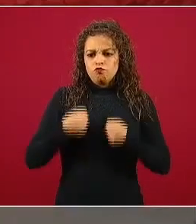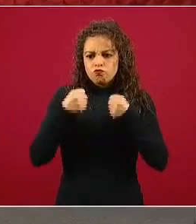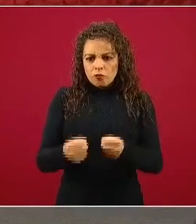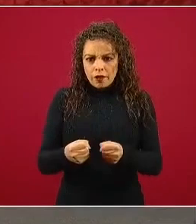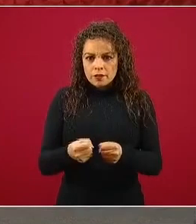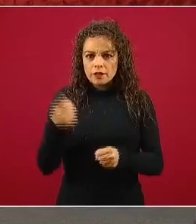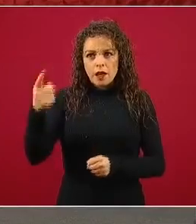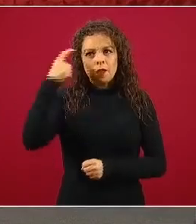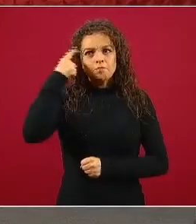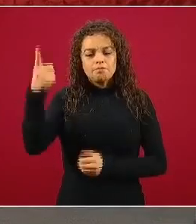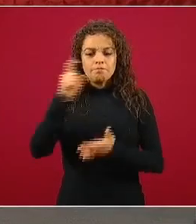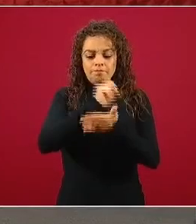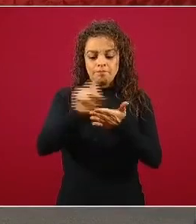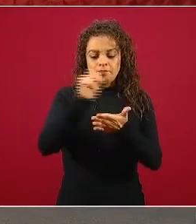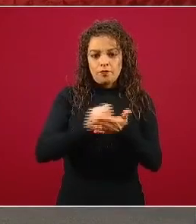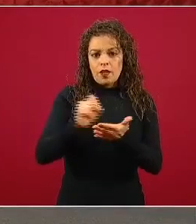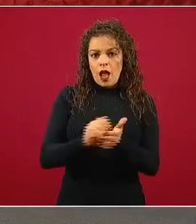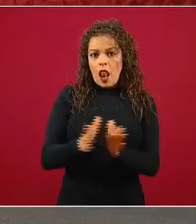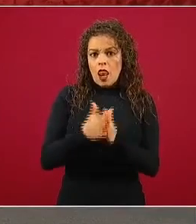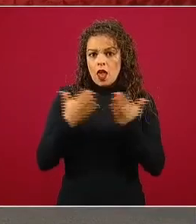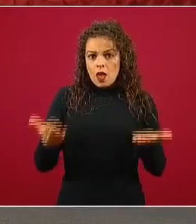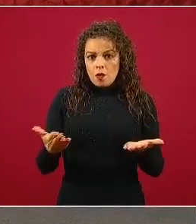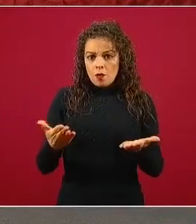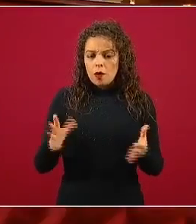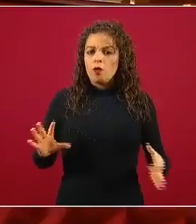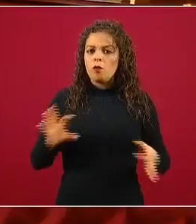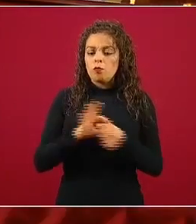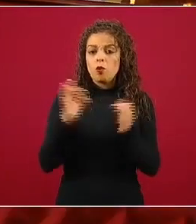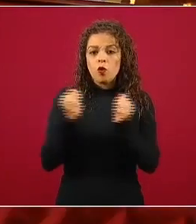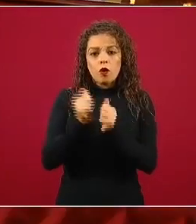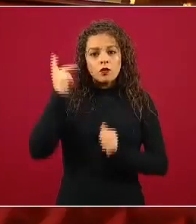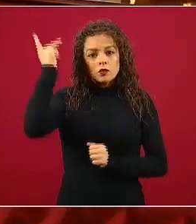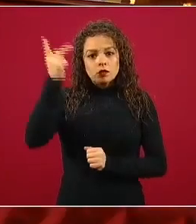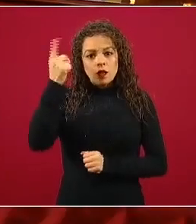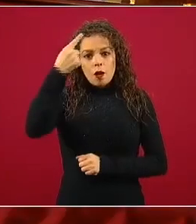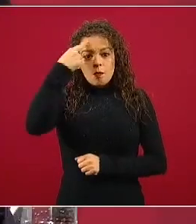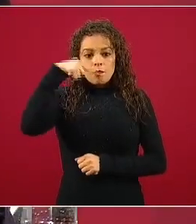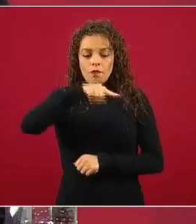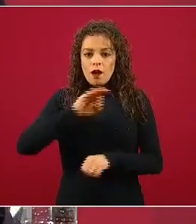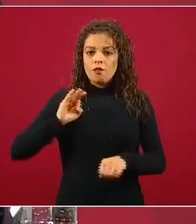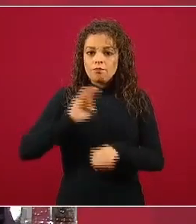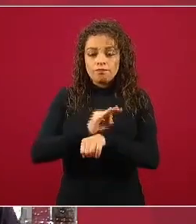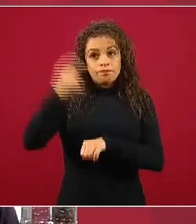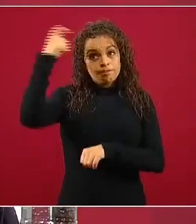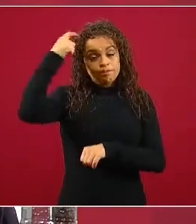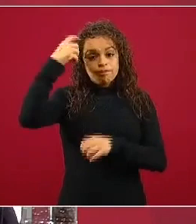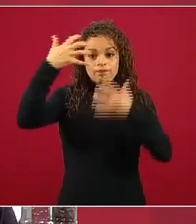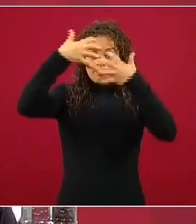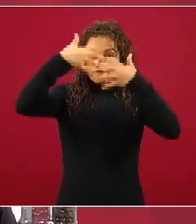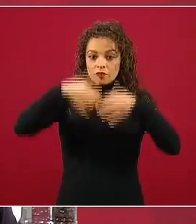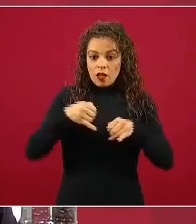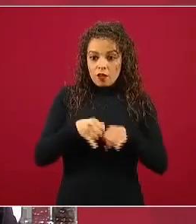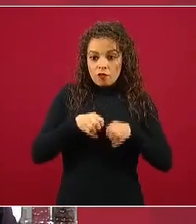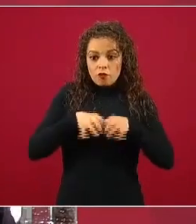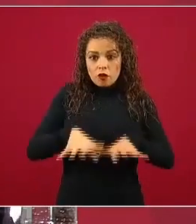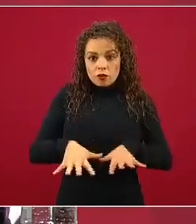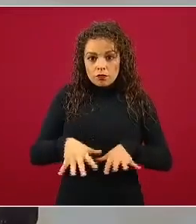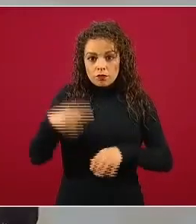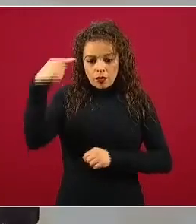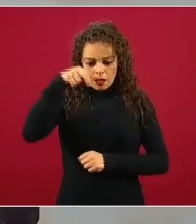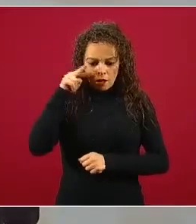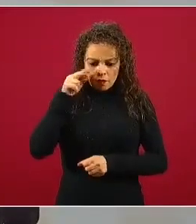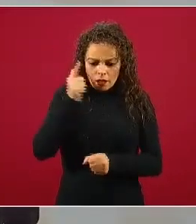estas maneras que tiene nuestra psicología para defenderse de la información que nuestro cerebro se percata que es como muy nociva.